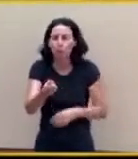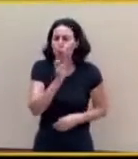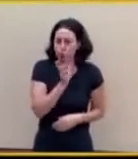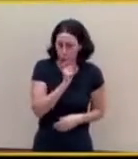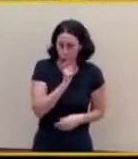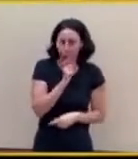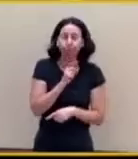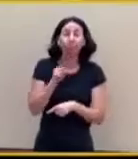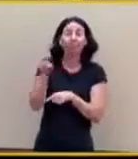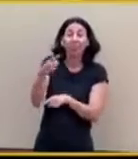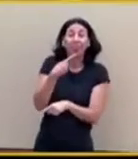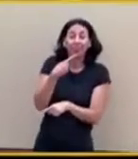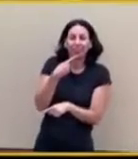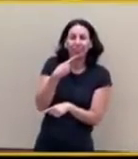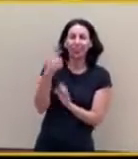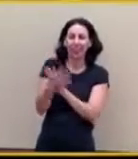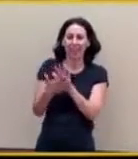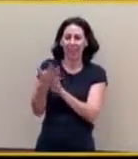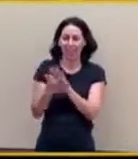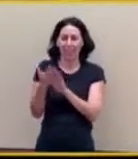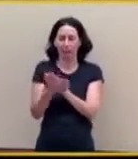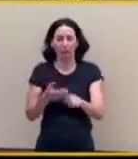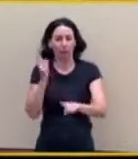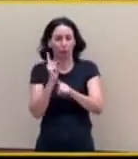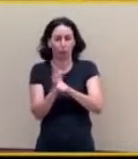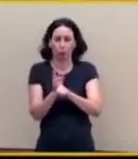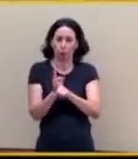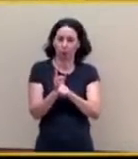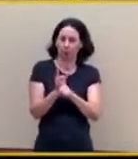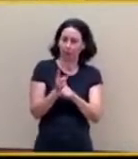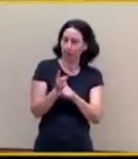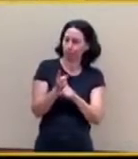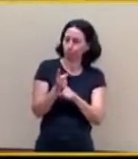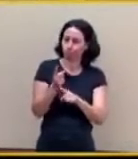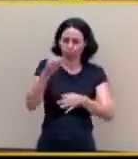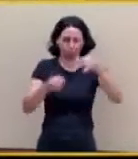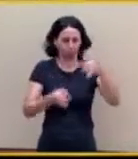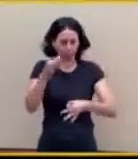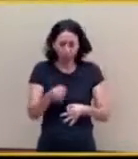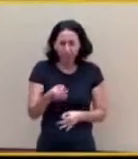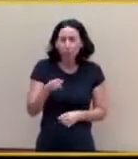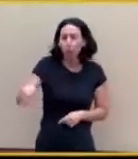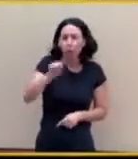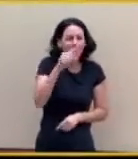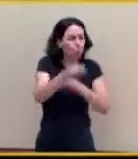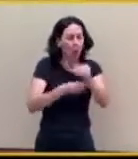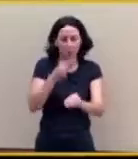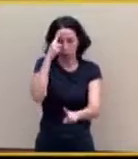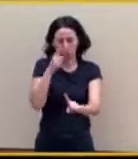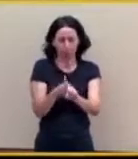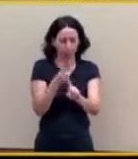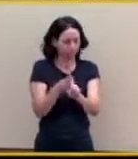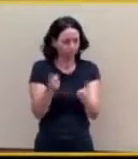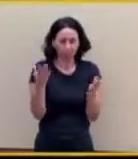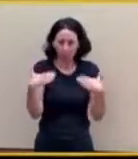subir a las eléctricas y a los bancos y, como bien decía Alberto, que va a repercutir directamente sobre los ciudadanos, como siempre repercute. Frente a estas medidas, el Partido